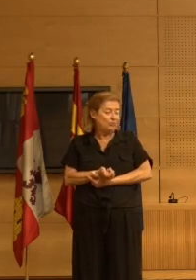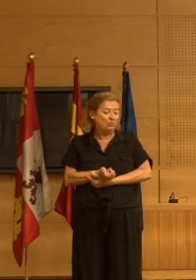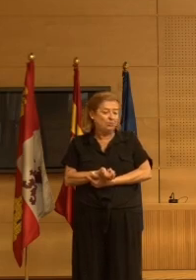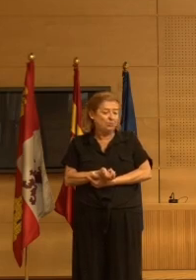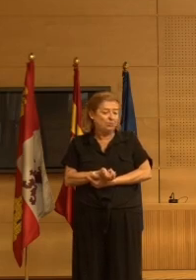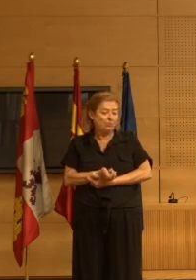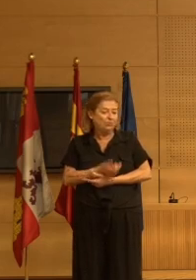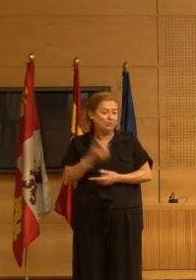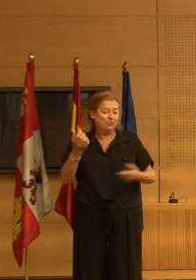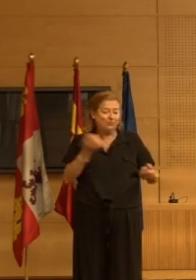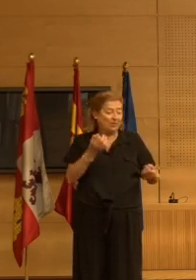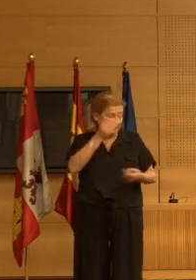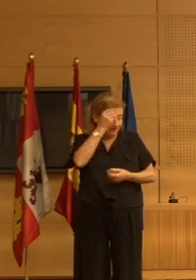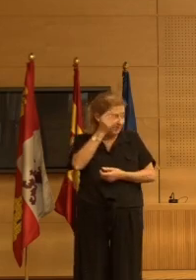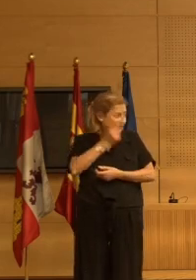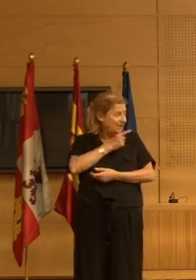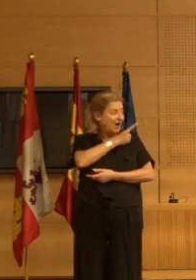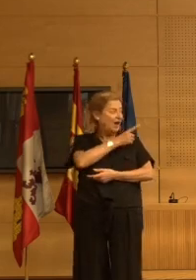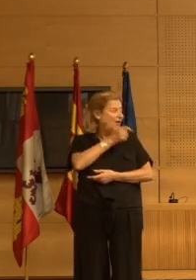Kiko os va a dar el micrófono